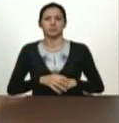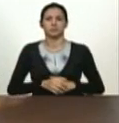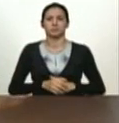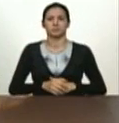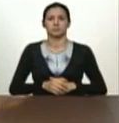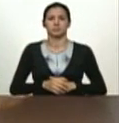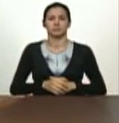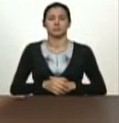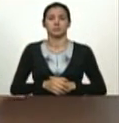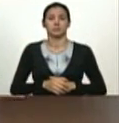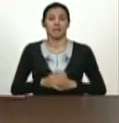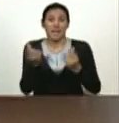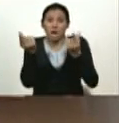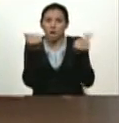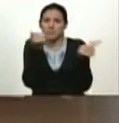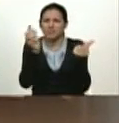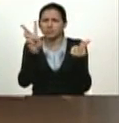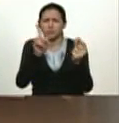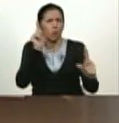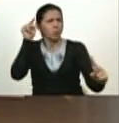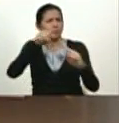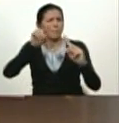Poniendo la economía en el centro